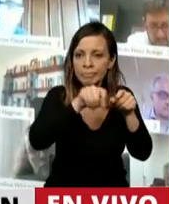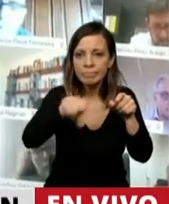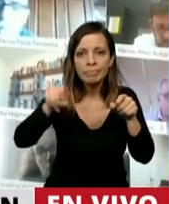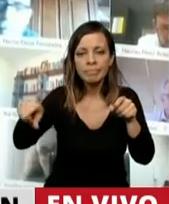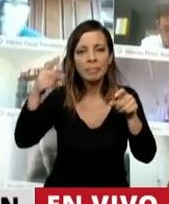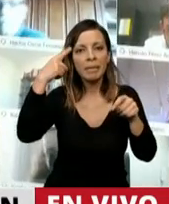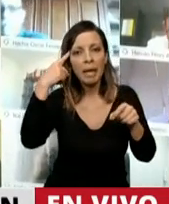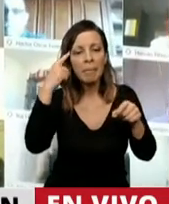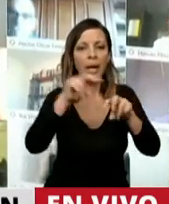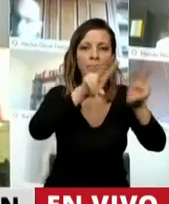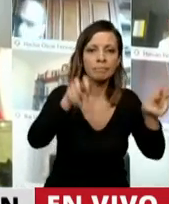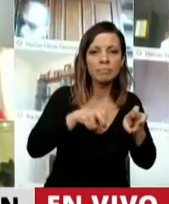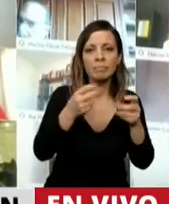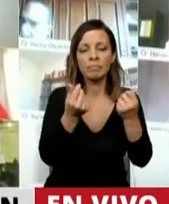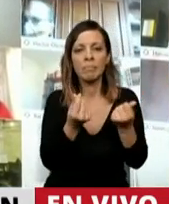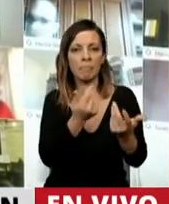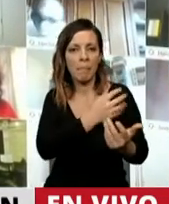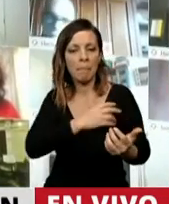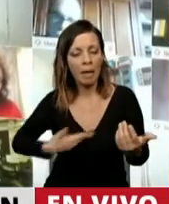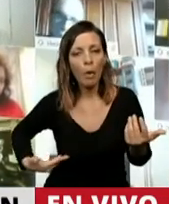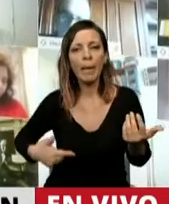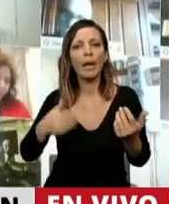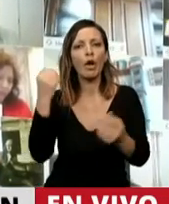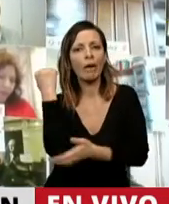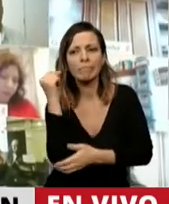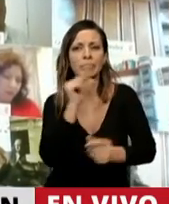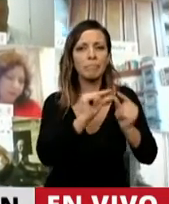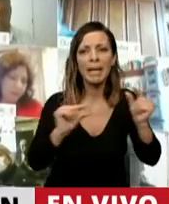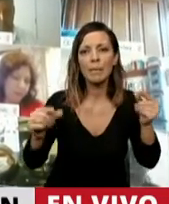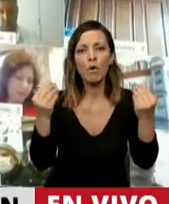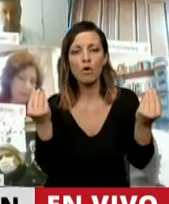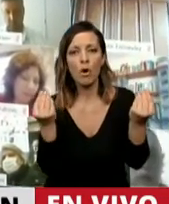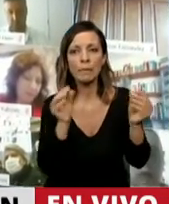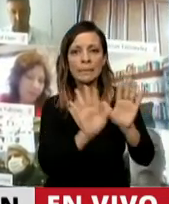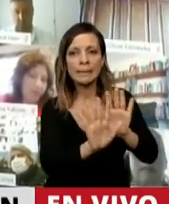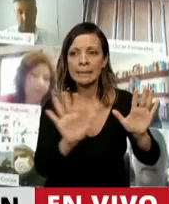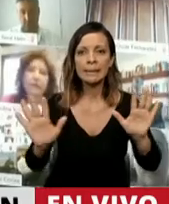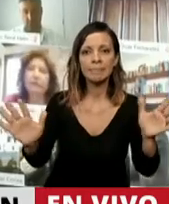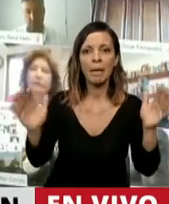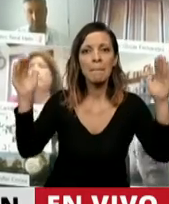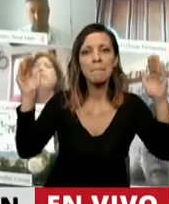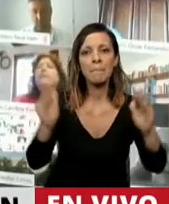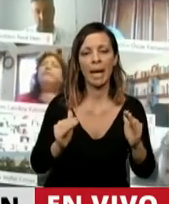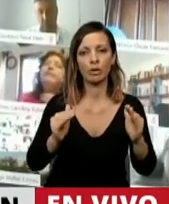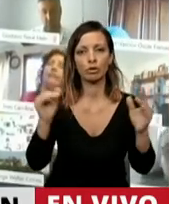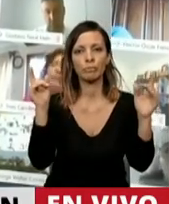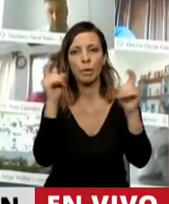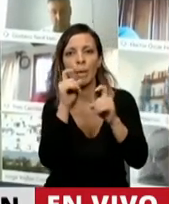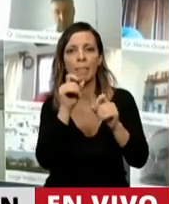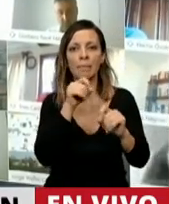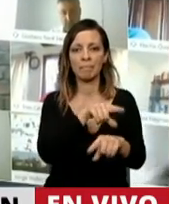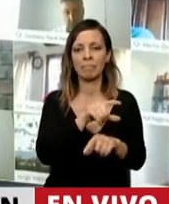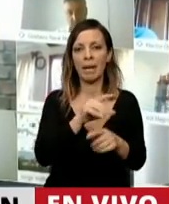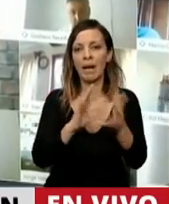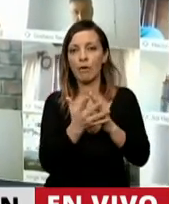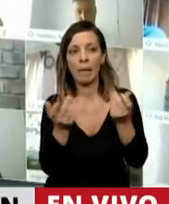fiscal, laboral, crediticia, con el objeto de intentar prevenir, evitar o disminuir los efectos nocivos de la